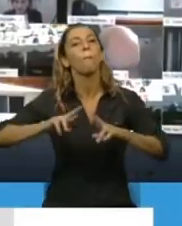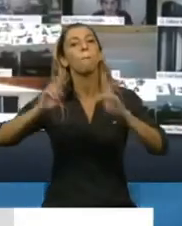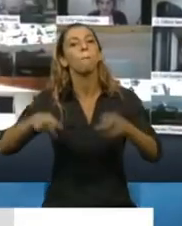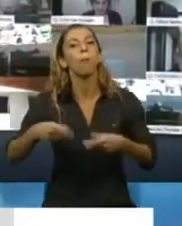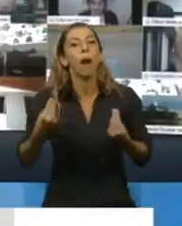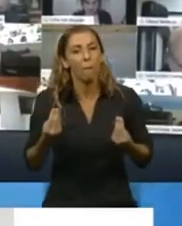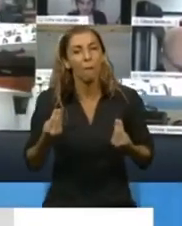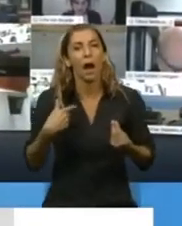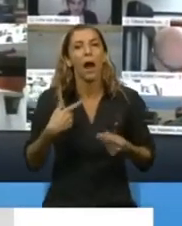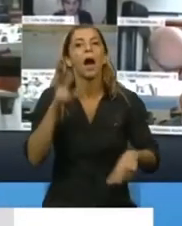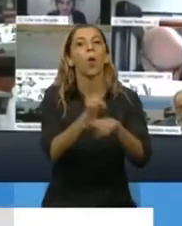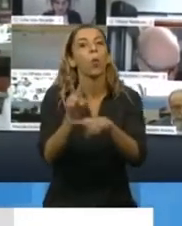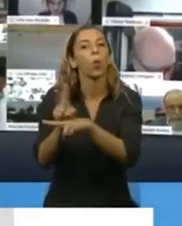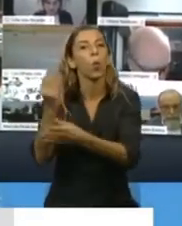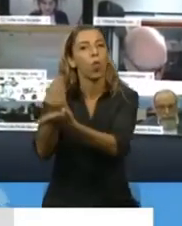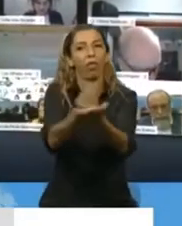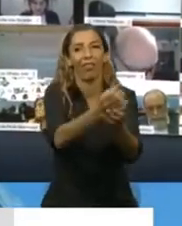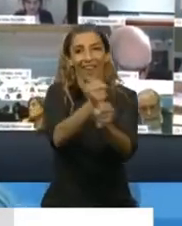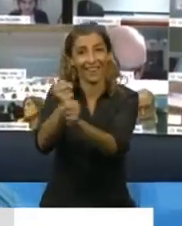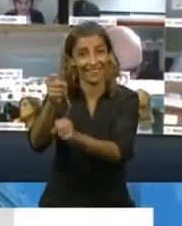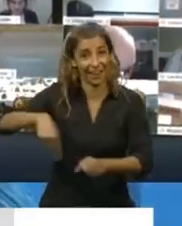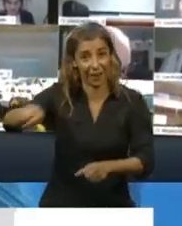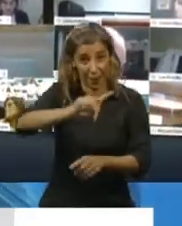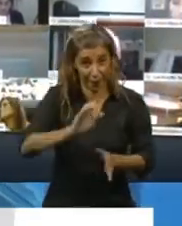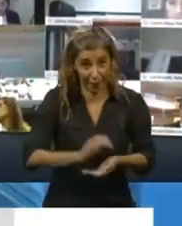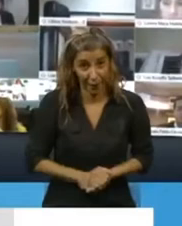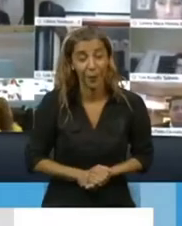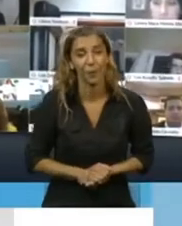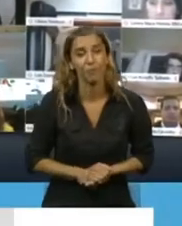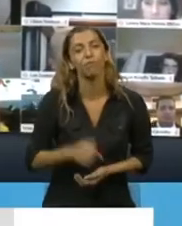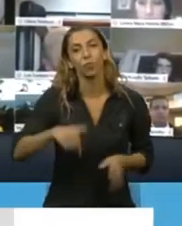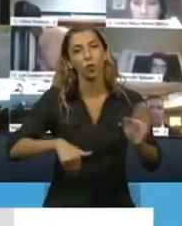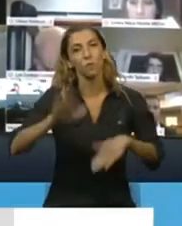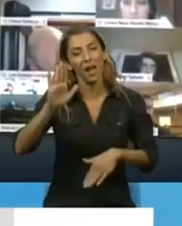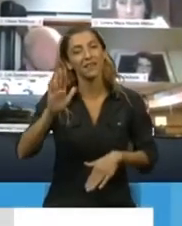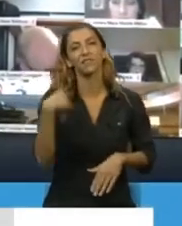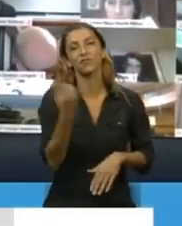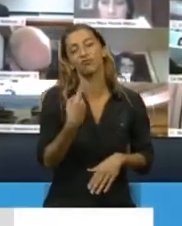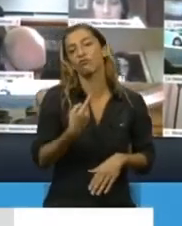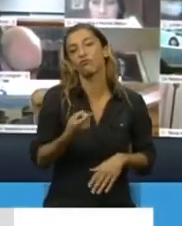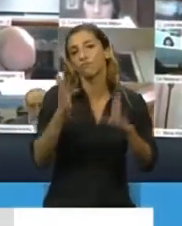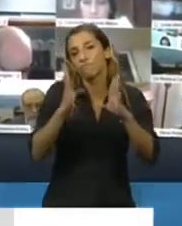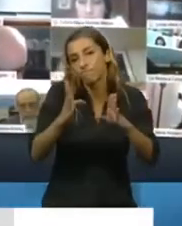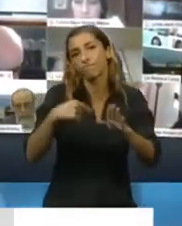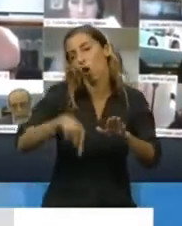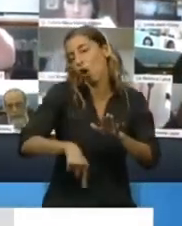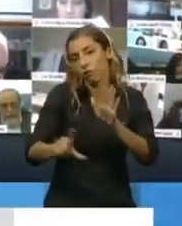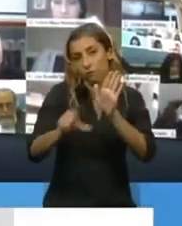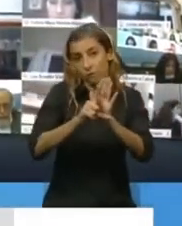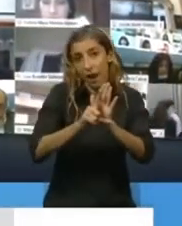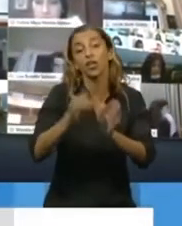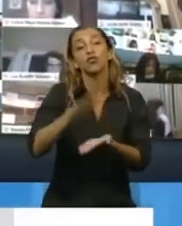cuidado del empleo. Son algunas de las menciones que estamos hablando. Pero hoy, particularmente, estamos abocando una ley de uno de los